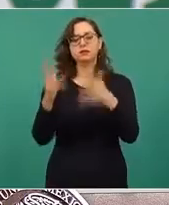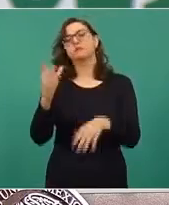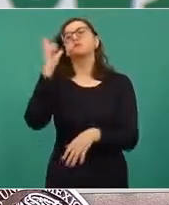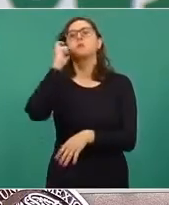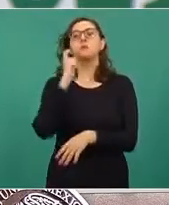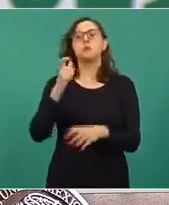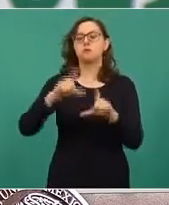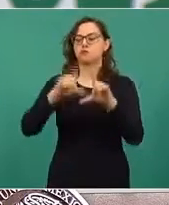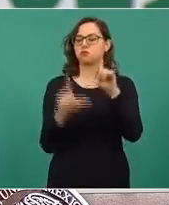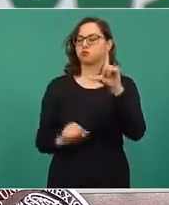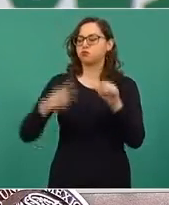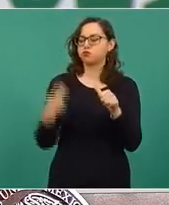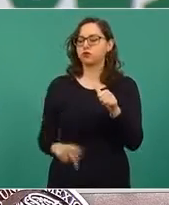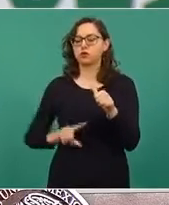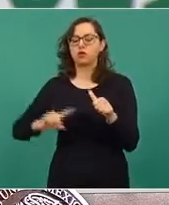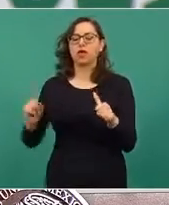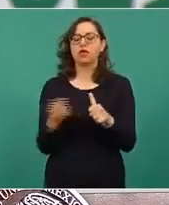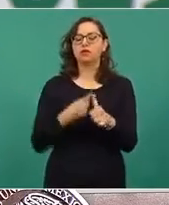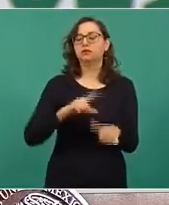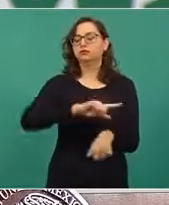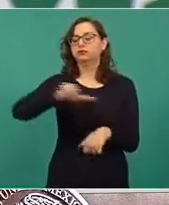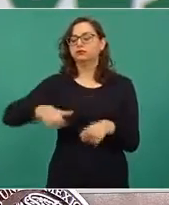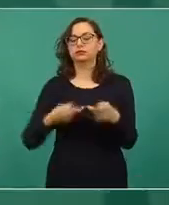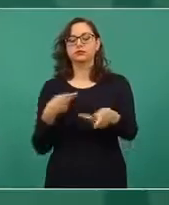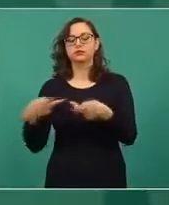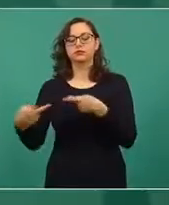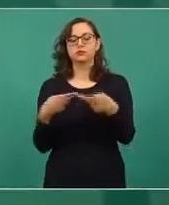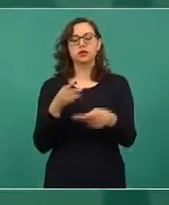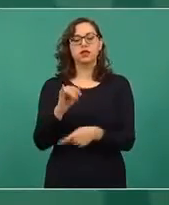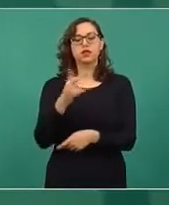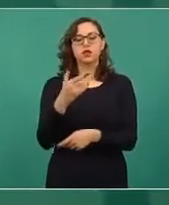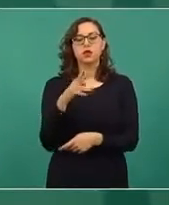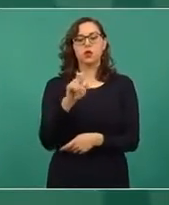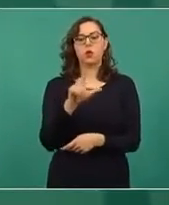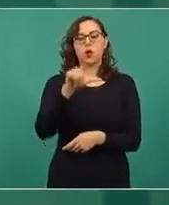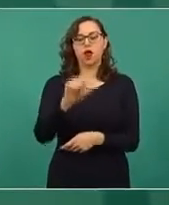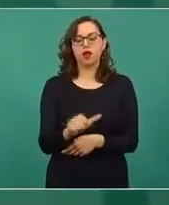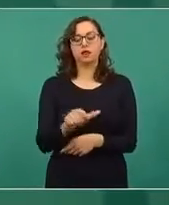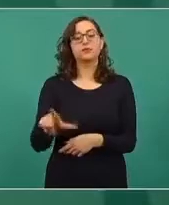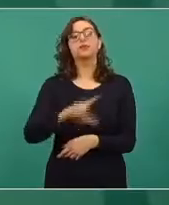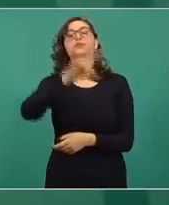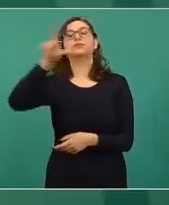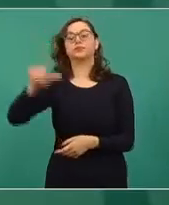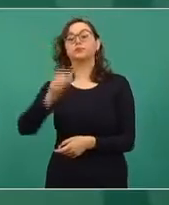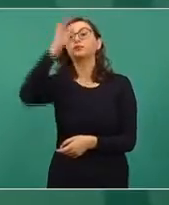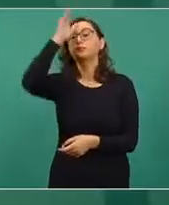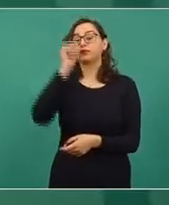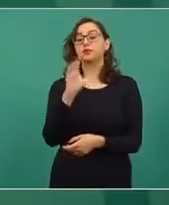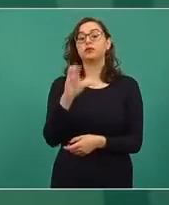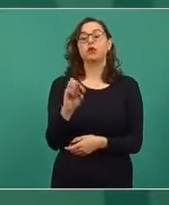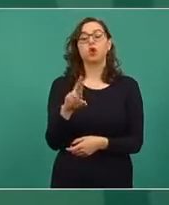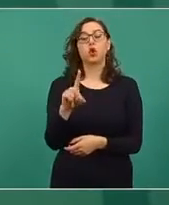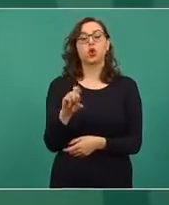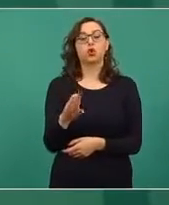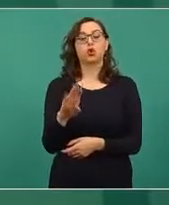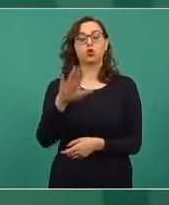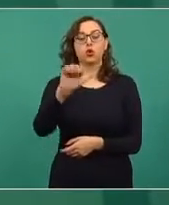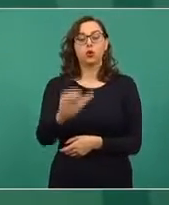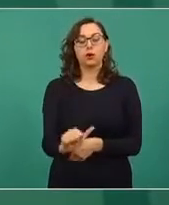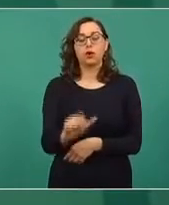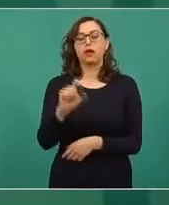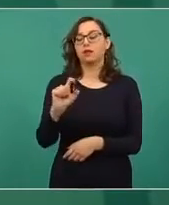el plan de Iguala, el 24 de febrero de 1821, los tratados de Córdoba, el 24 de agosto de